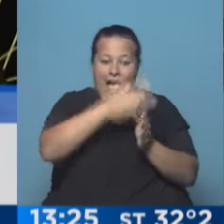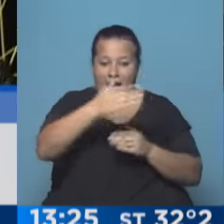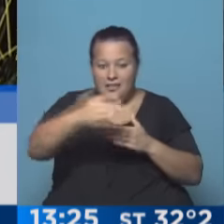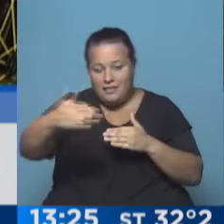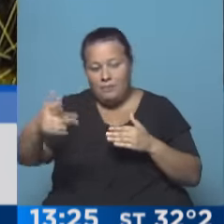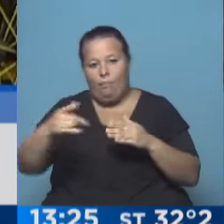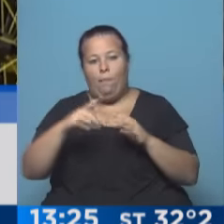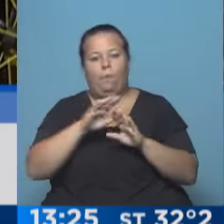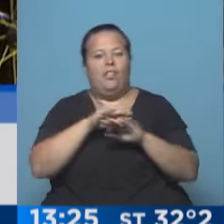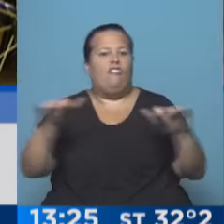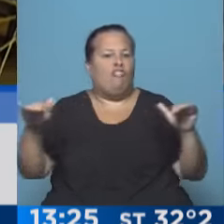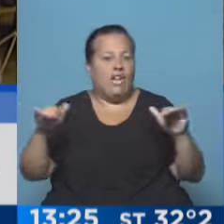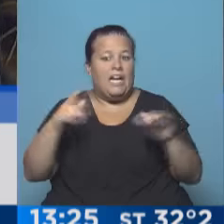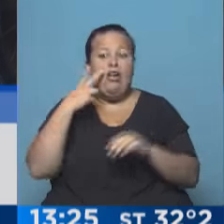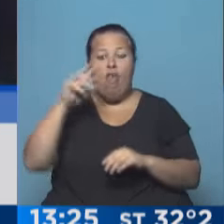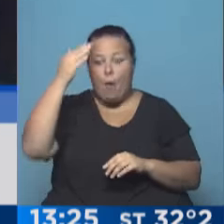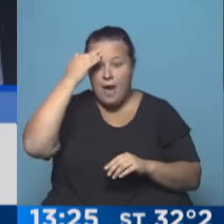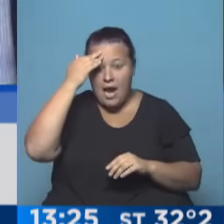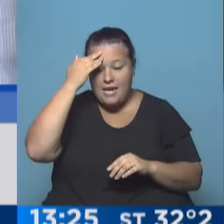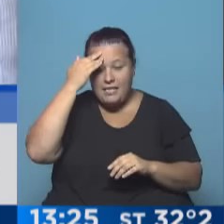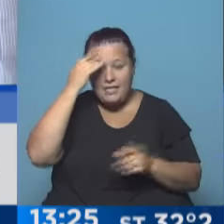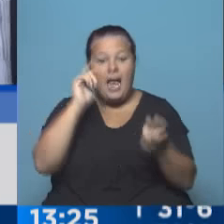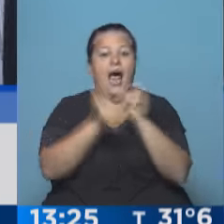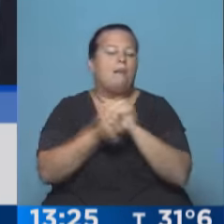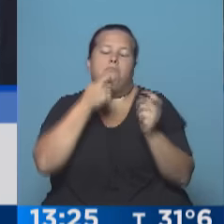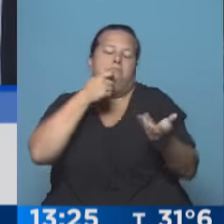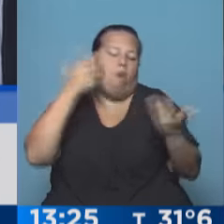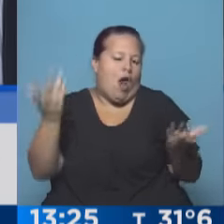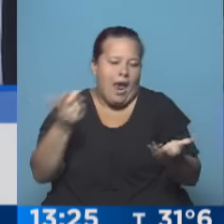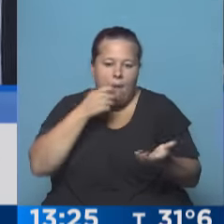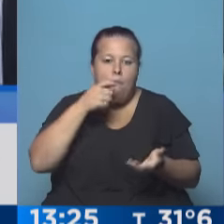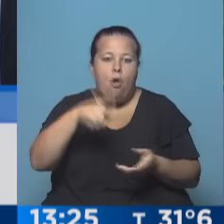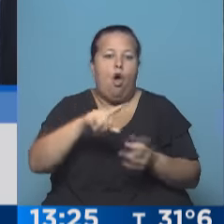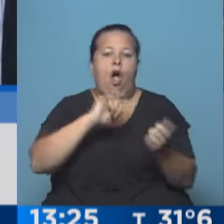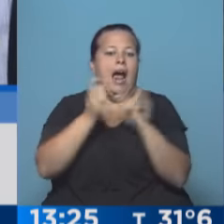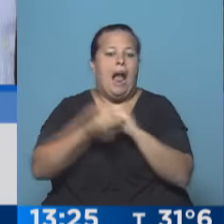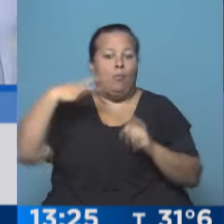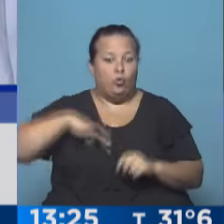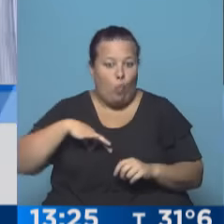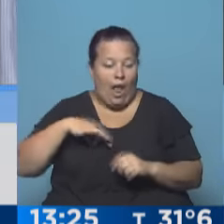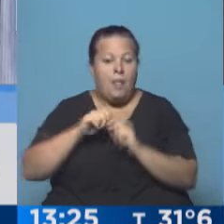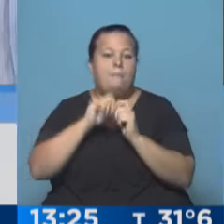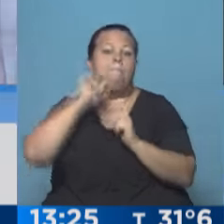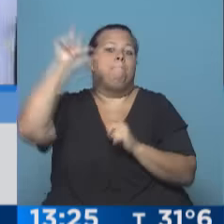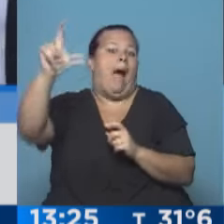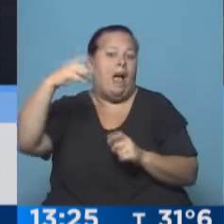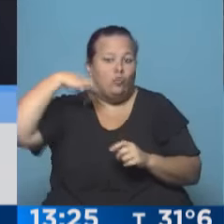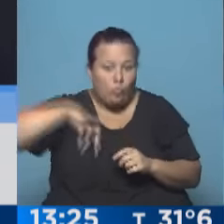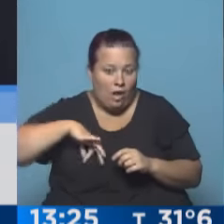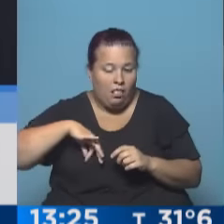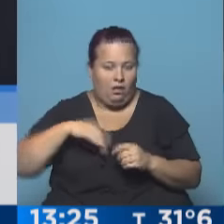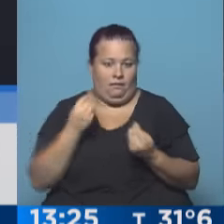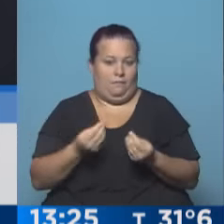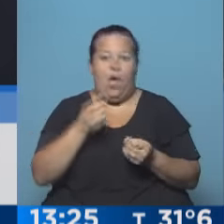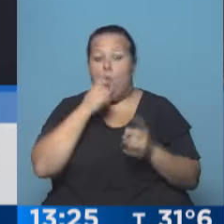se quedó fija. Si en el 2015 te cambió diametralmente la condición de ingreso, te multiplicaron por 10 el sueldo...